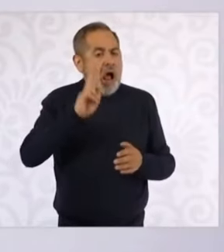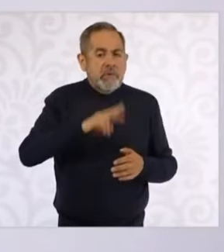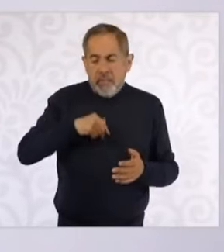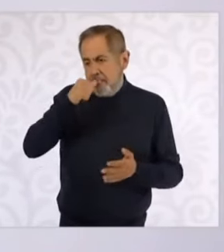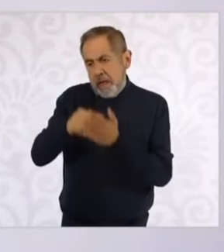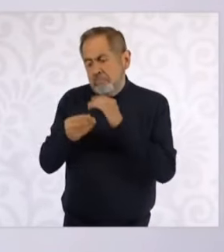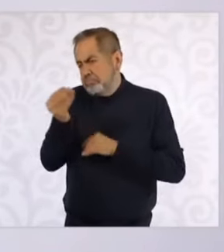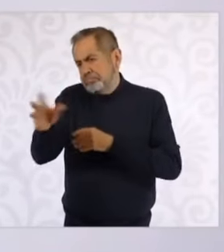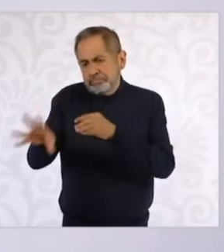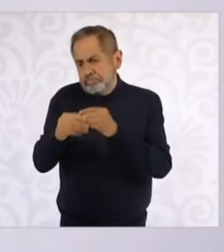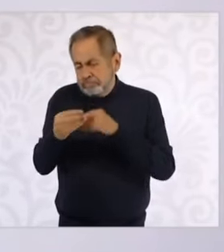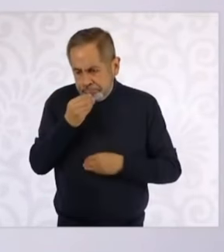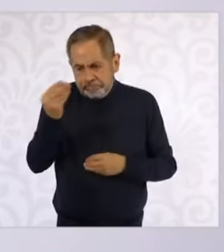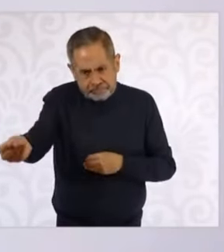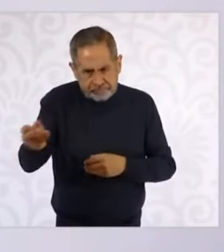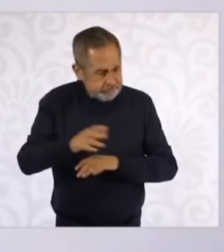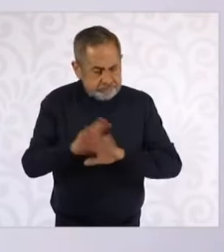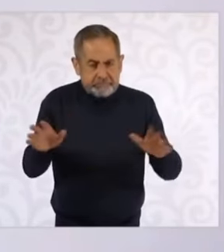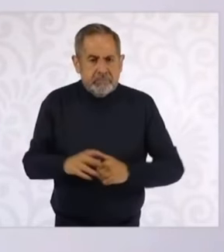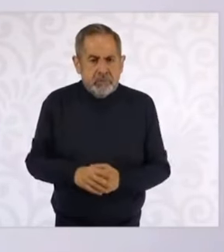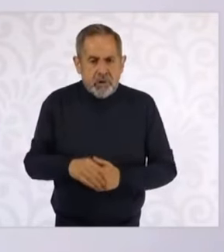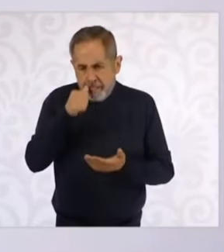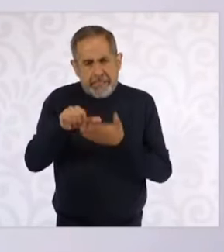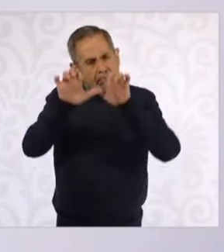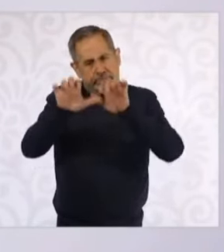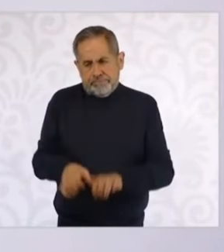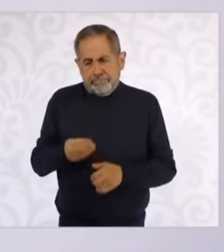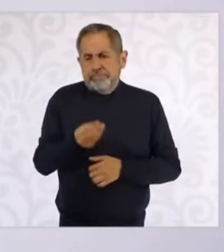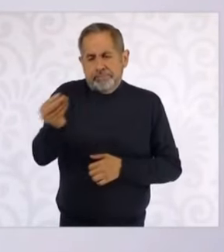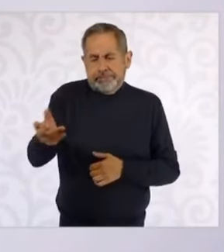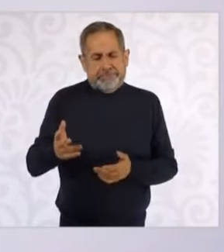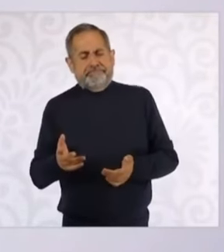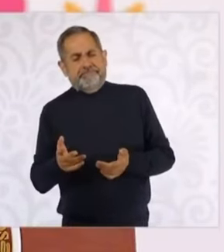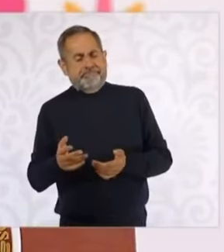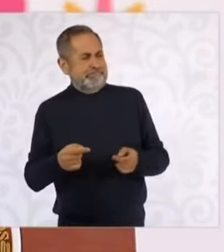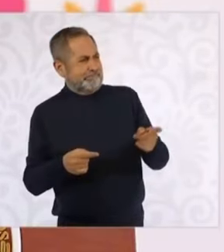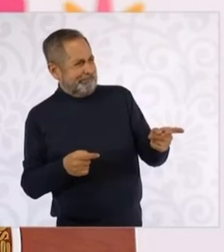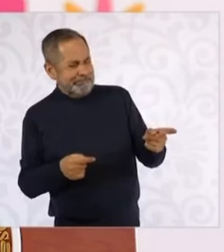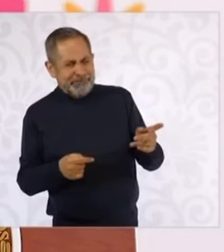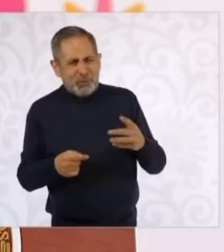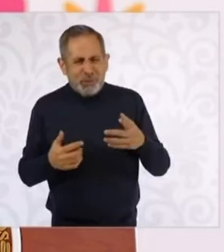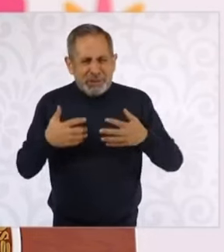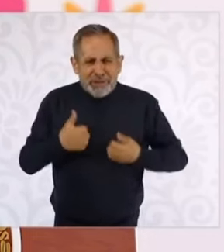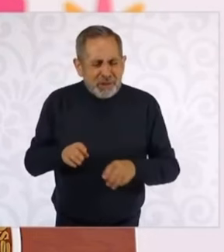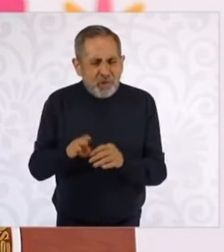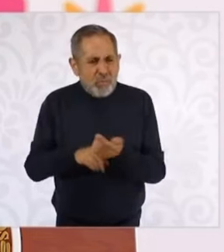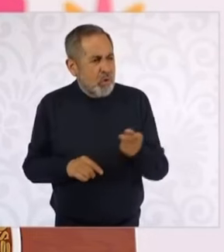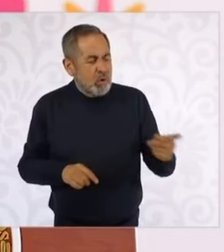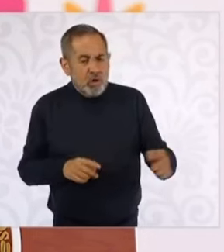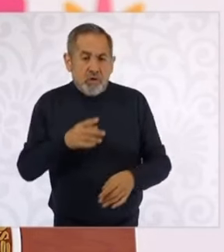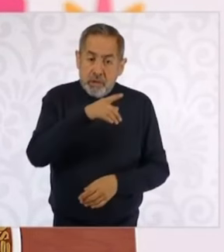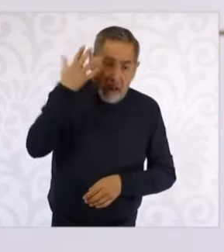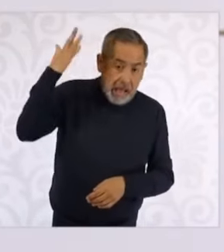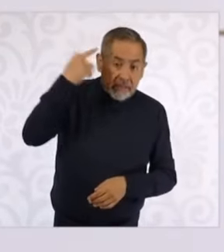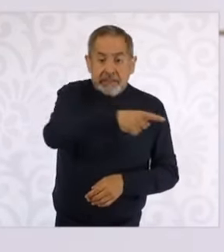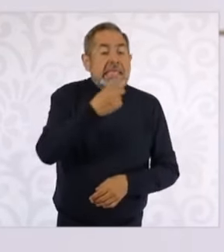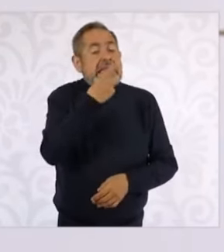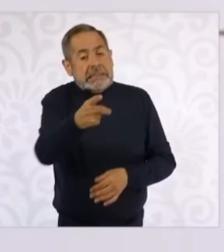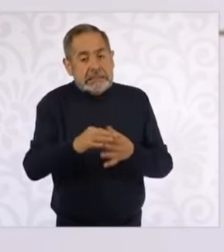un escrito, porque no entendemos cómo es que habían dicho que